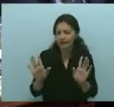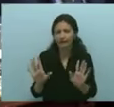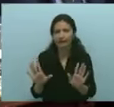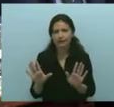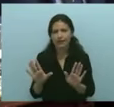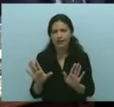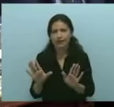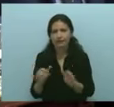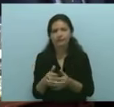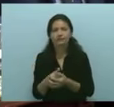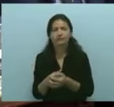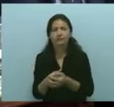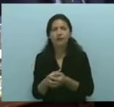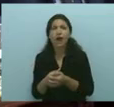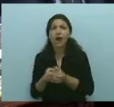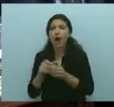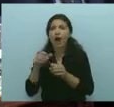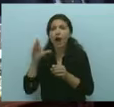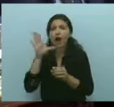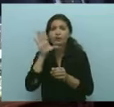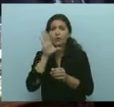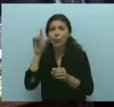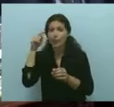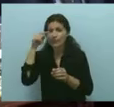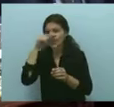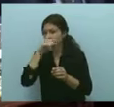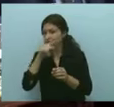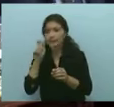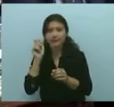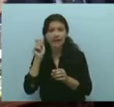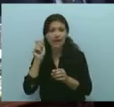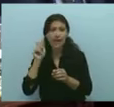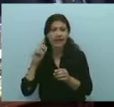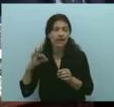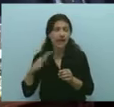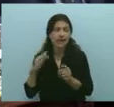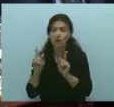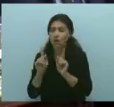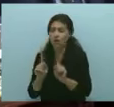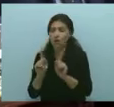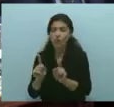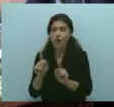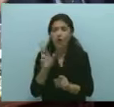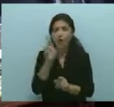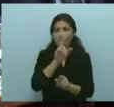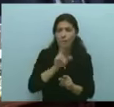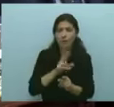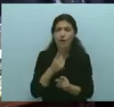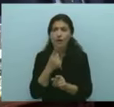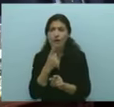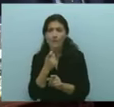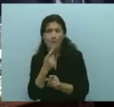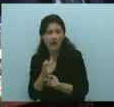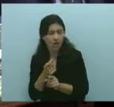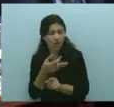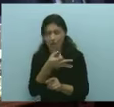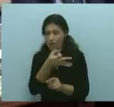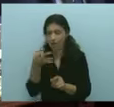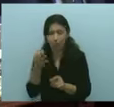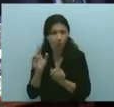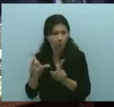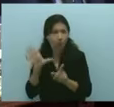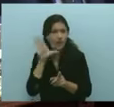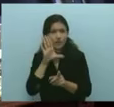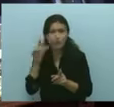años de requisito, ahora igualando varones y mujeres. Claro, para quienes estén frente al aula o tengan tareas